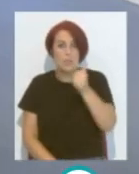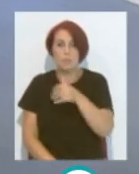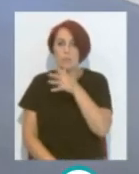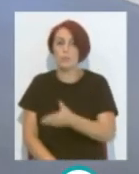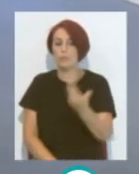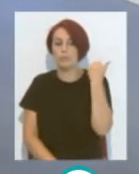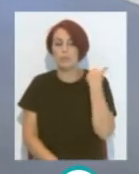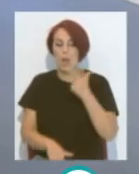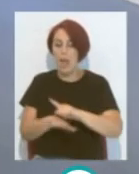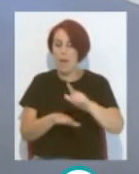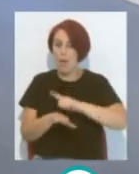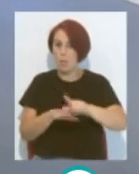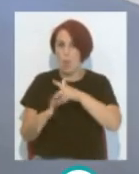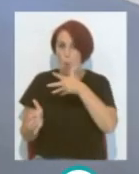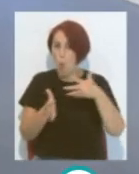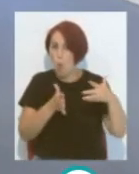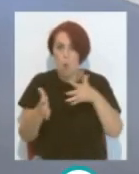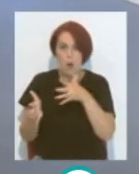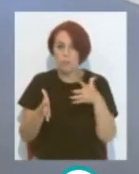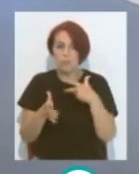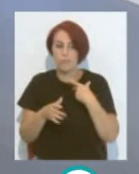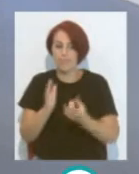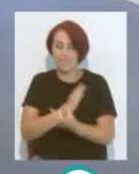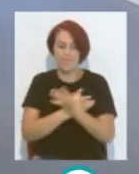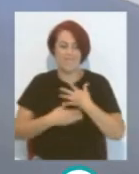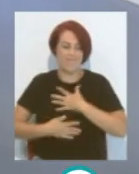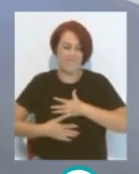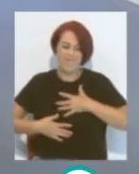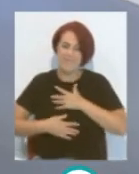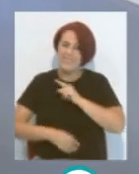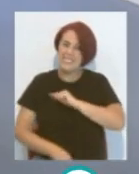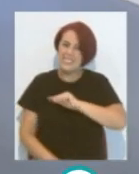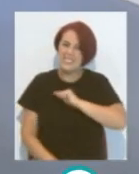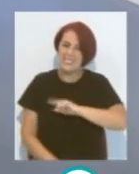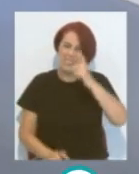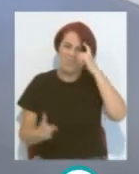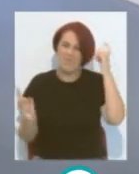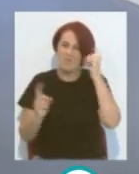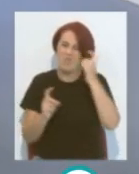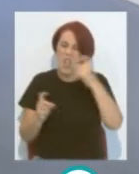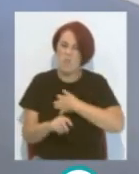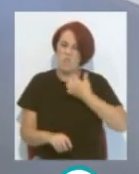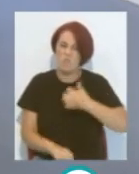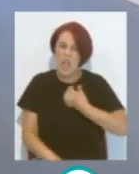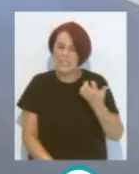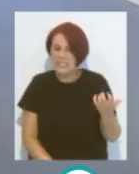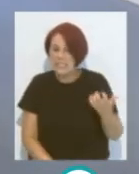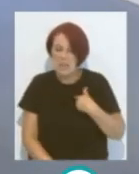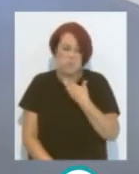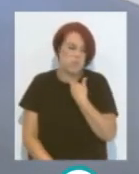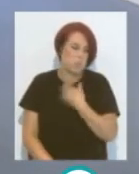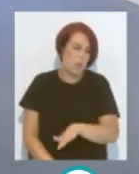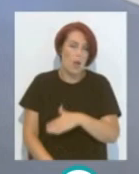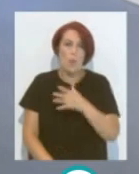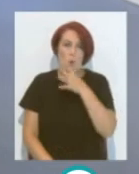Te levanta cuando salta Incluso te crea un malestar De la cabeza Te molesta No te da ganas Porque